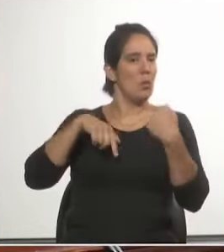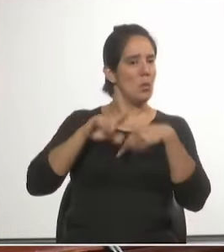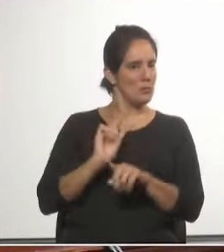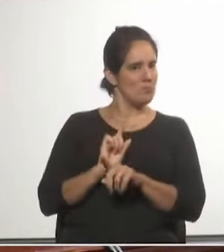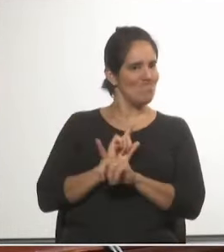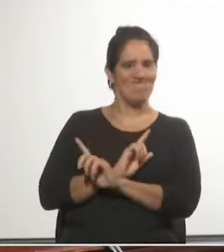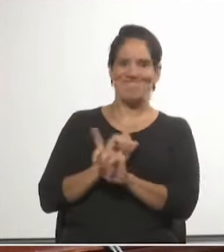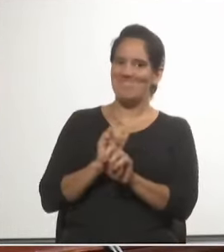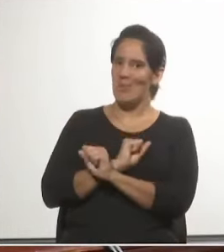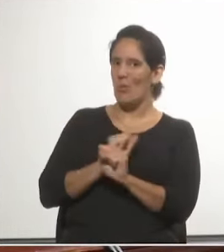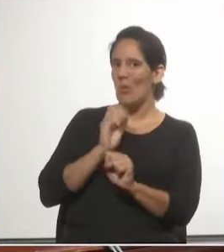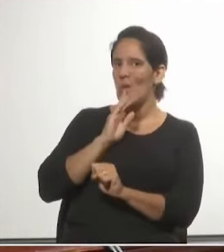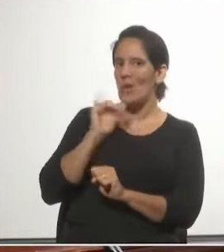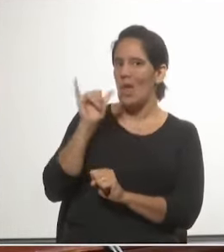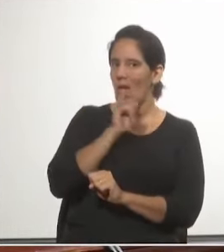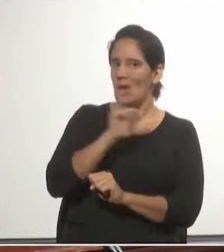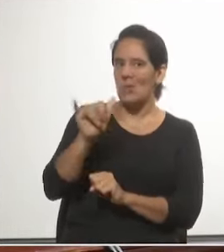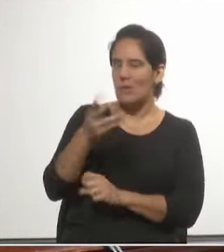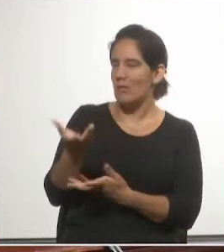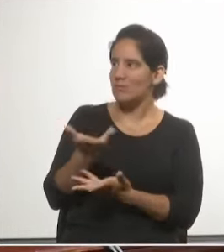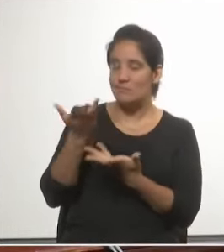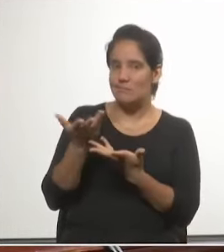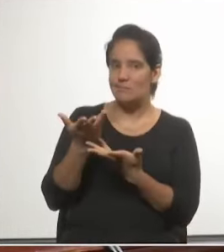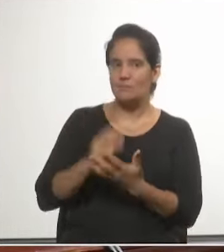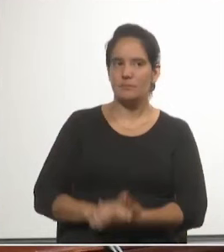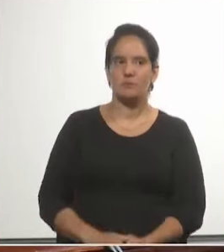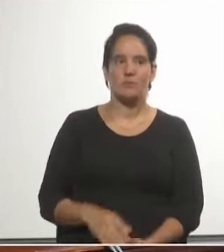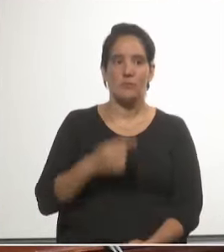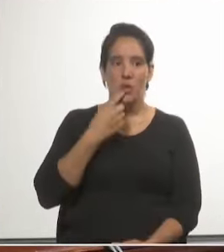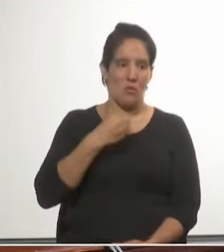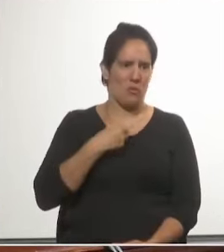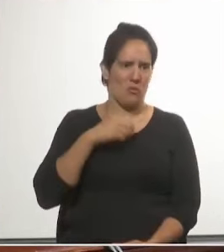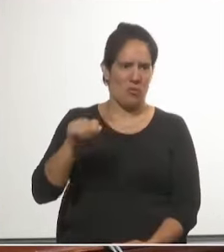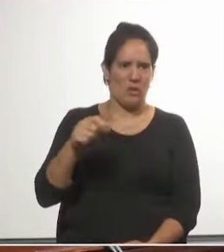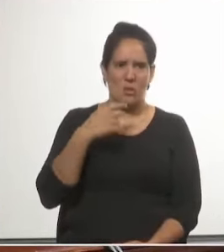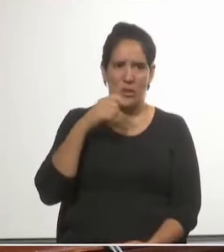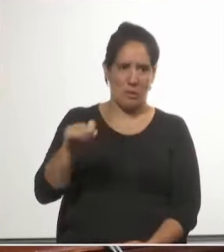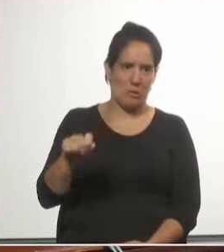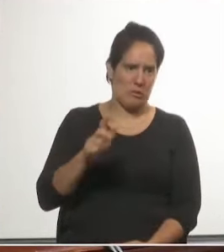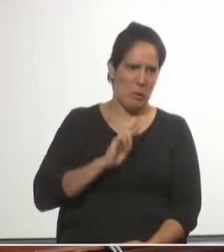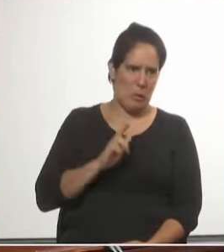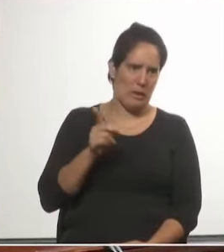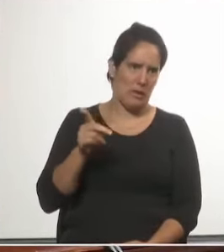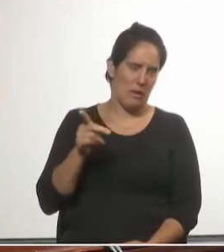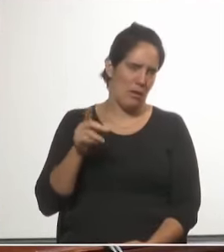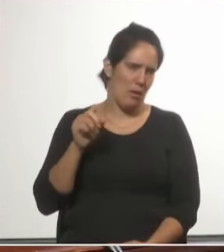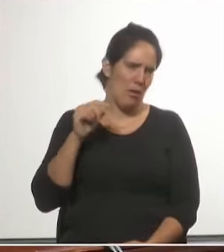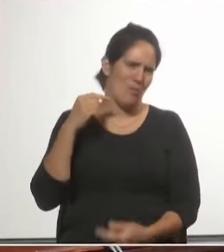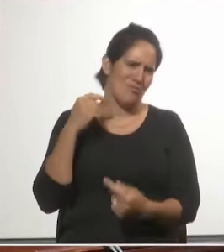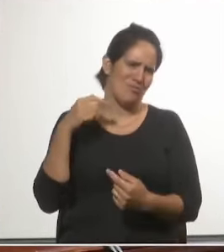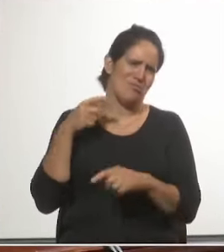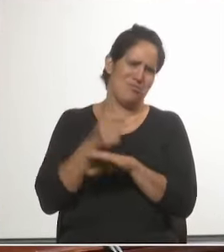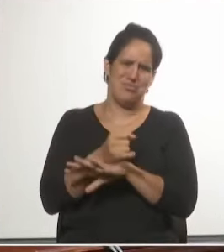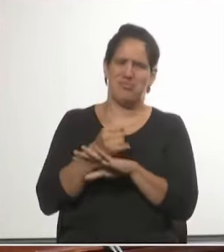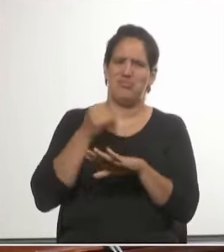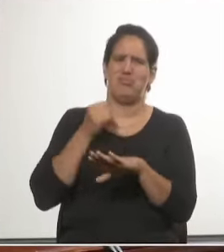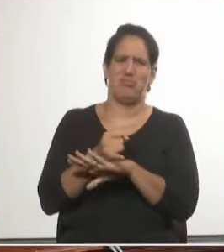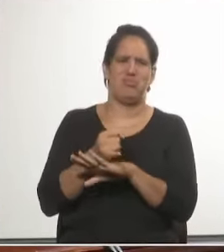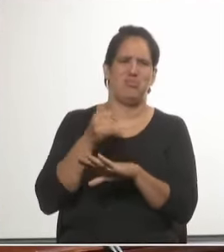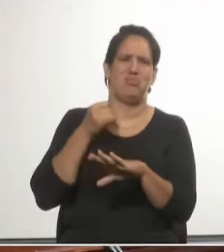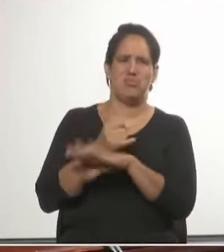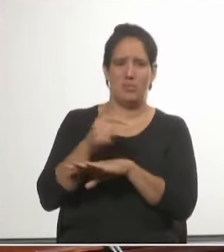No confiamos en ella. Yo he dicho más de una vez que yo no confío en ella porque es justicia humana, es llena de errores. Y vaya que nuestra justicia está